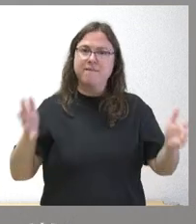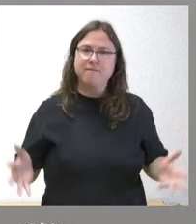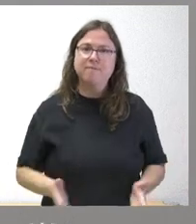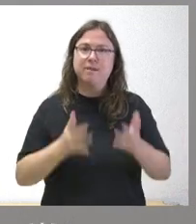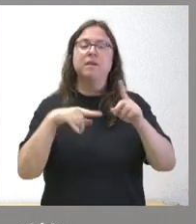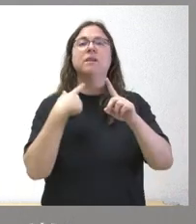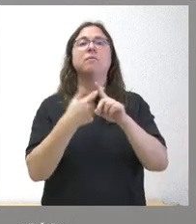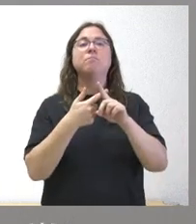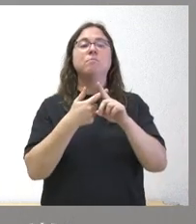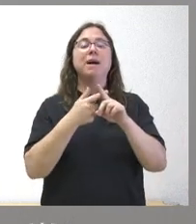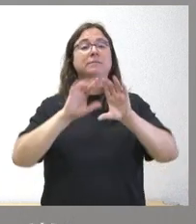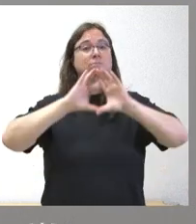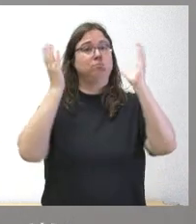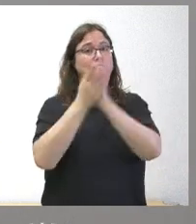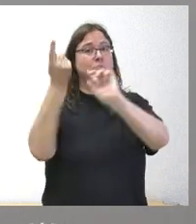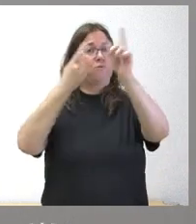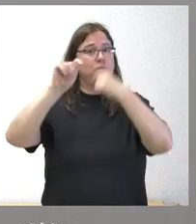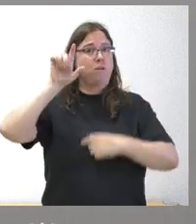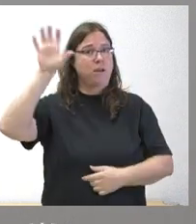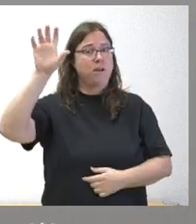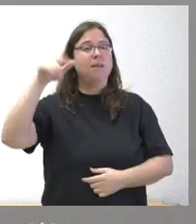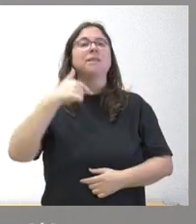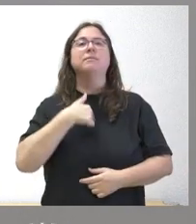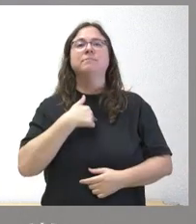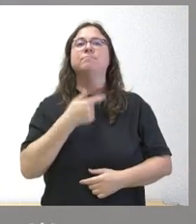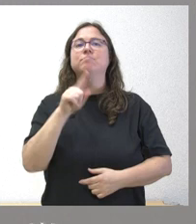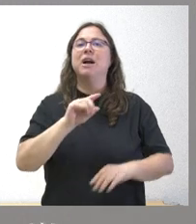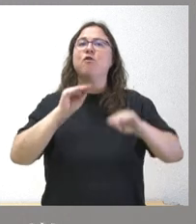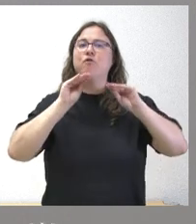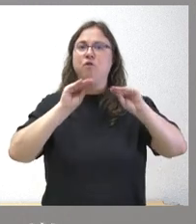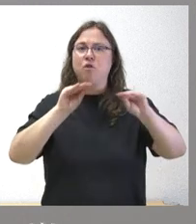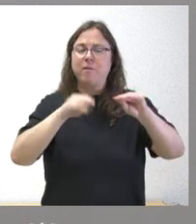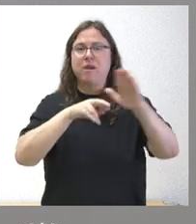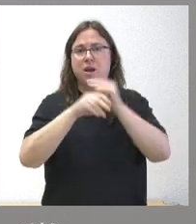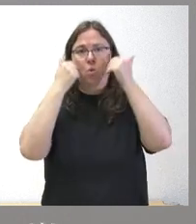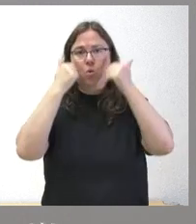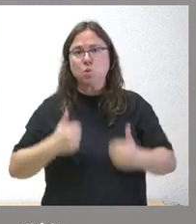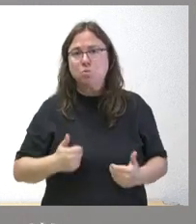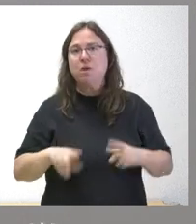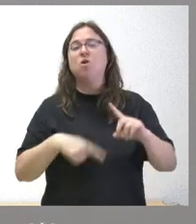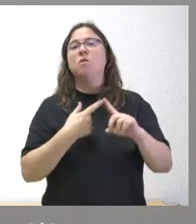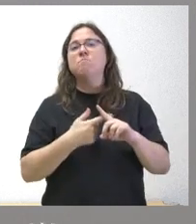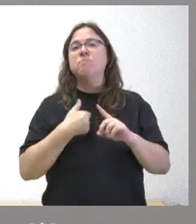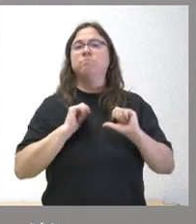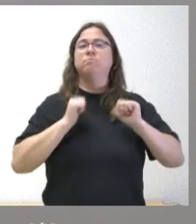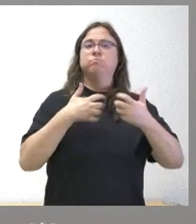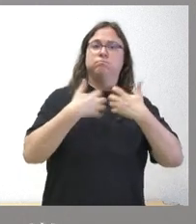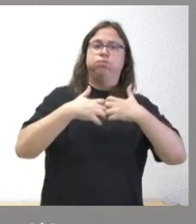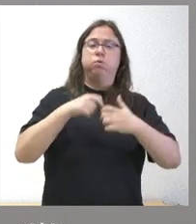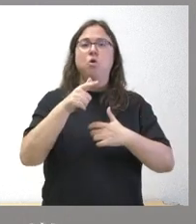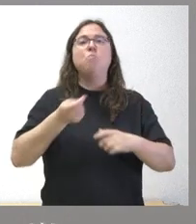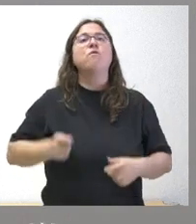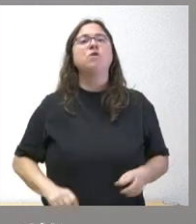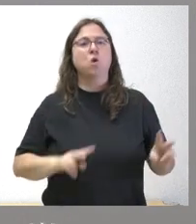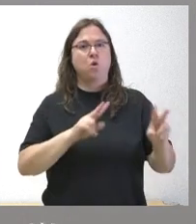internacionalización de nuestros productos. Lógicamente, aquí tiene mucho que ver con la formación de los medios humanos, con poner en marcha nuevos profesionales en materia de